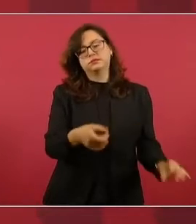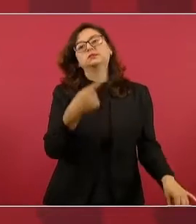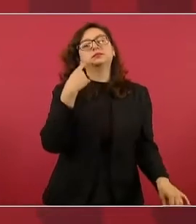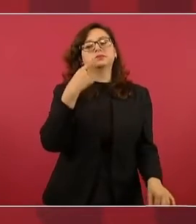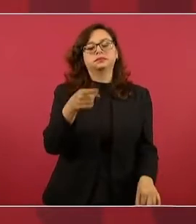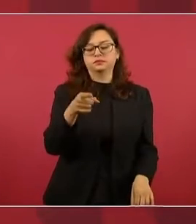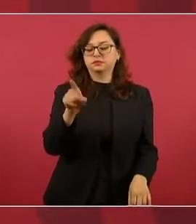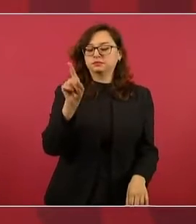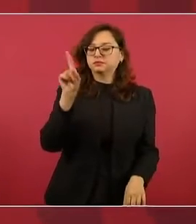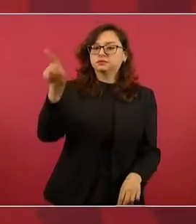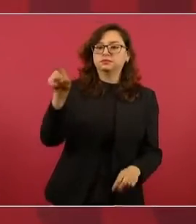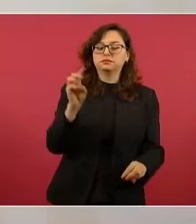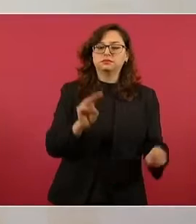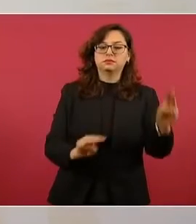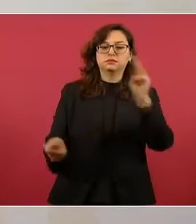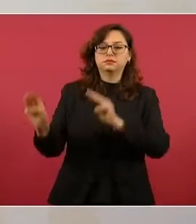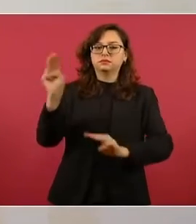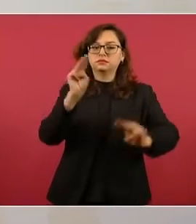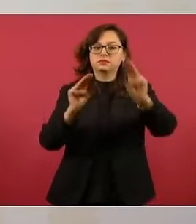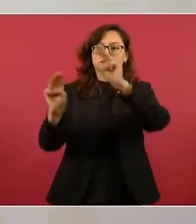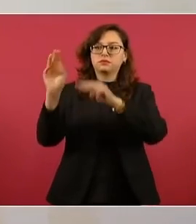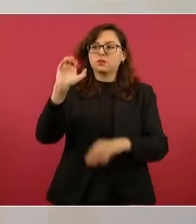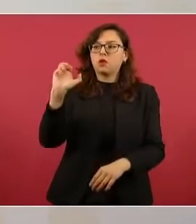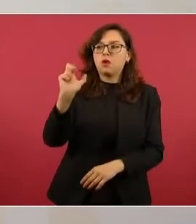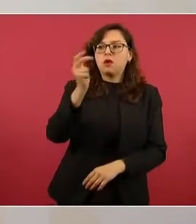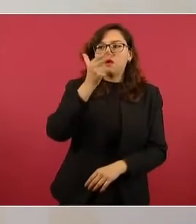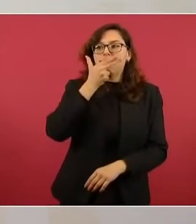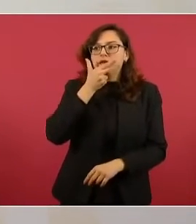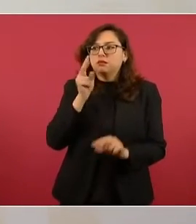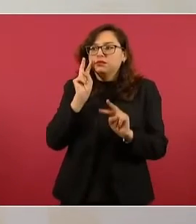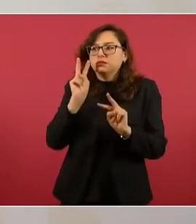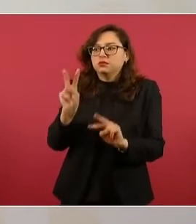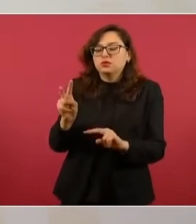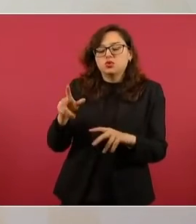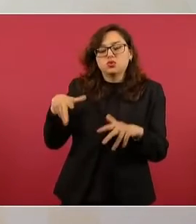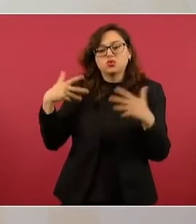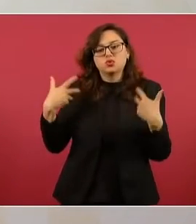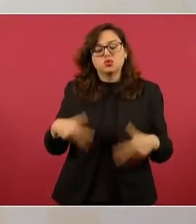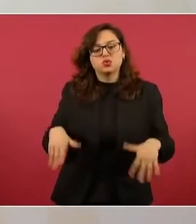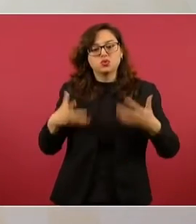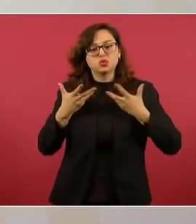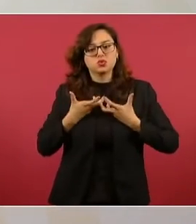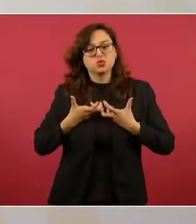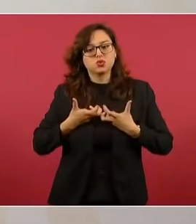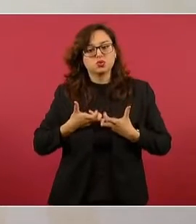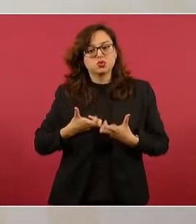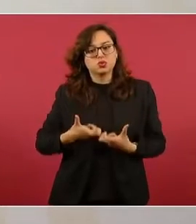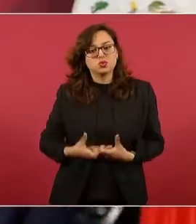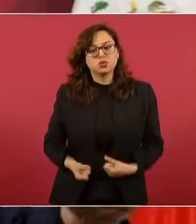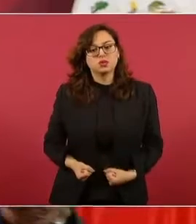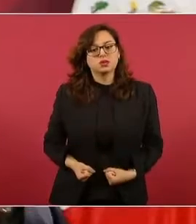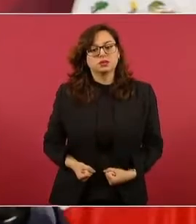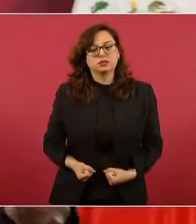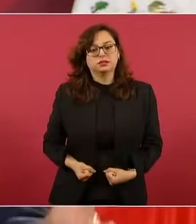Chihuahua, que duele tanto, pues